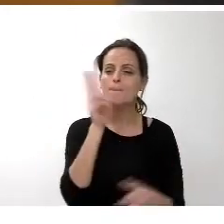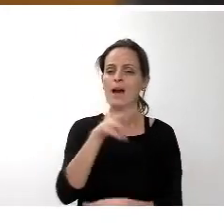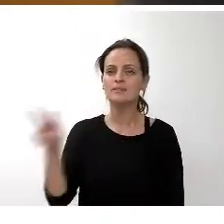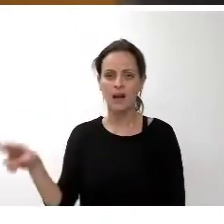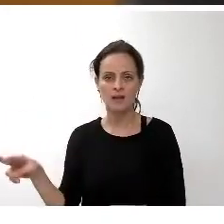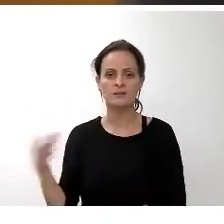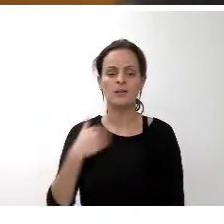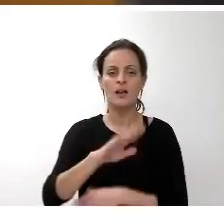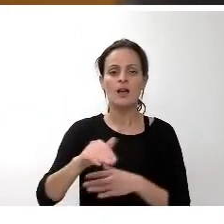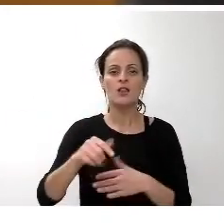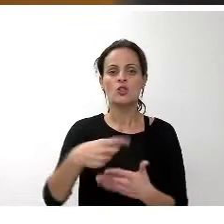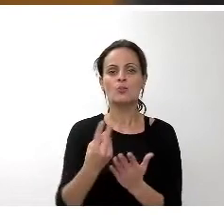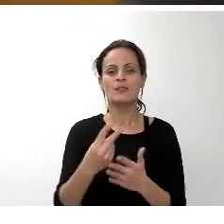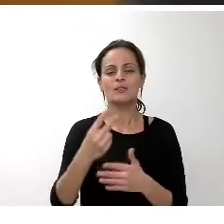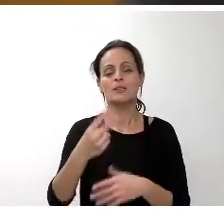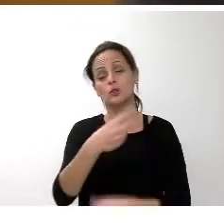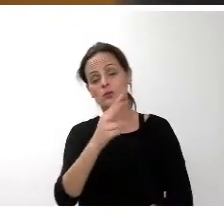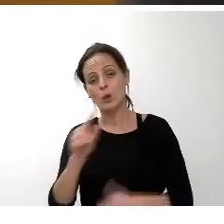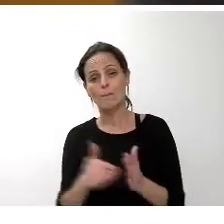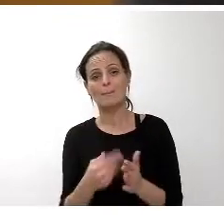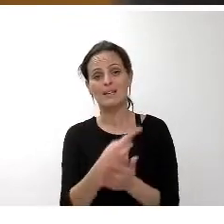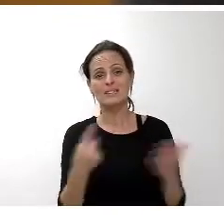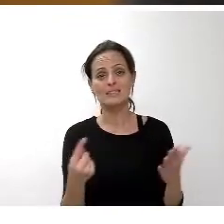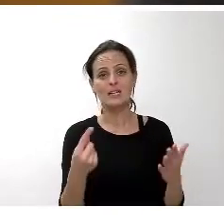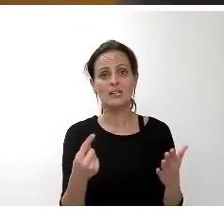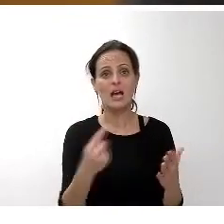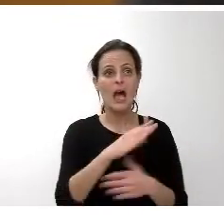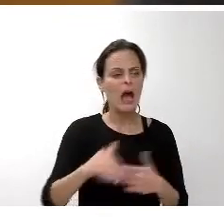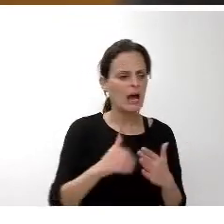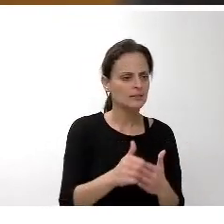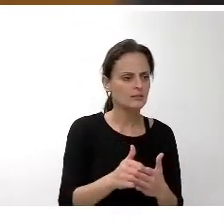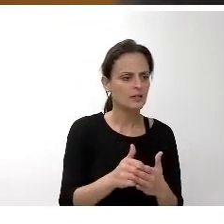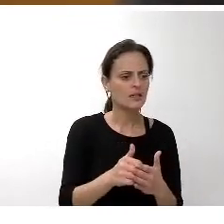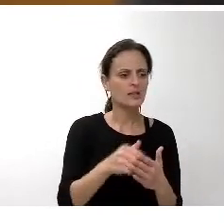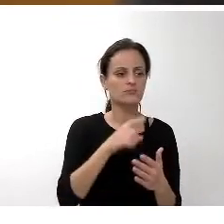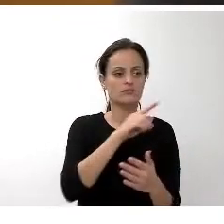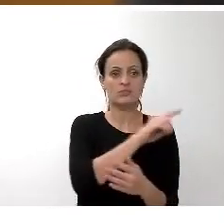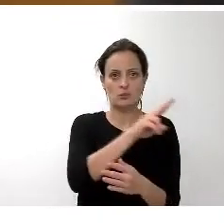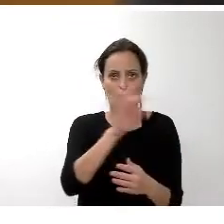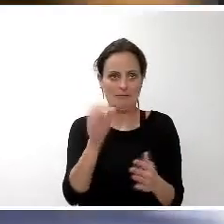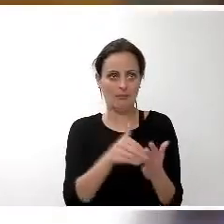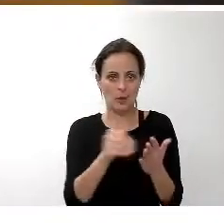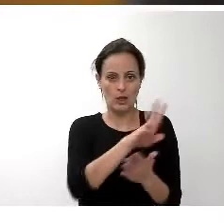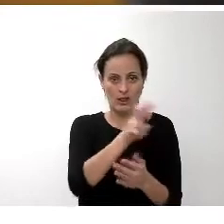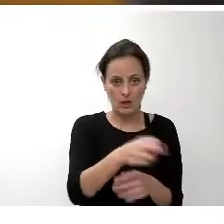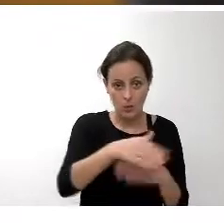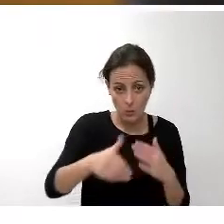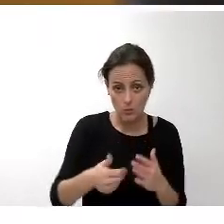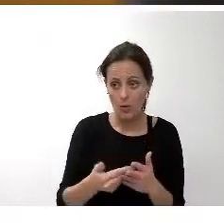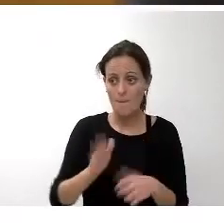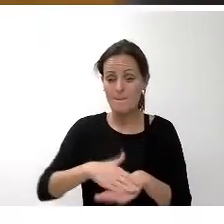2016 con una inversión de más de 25 millones de euros para más de 130 proyectos 130 proyectos ahora en